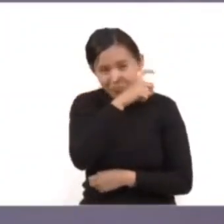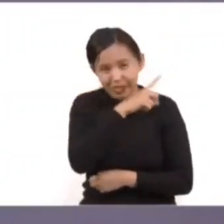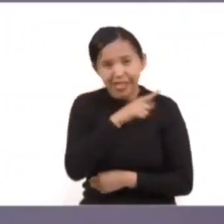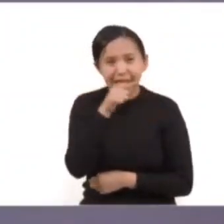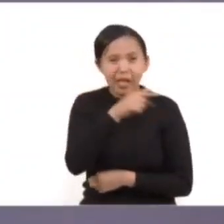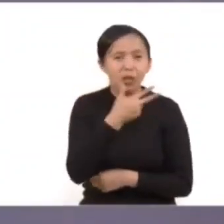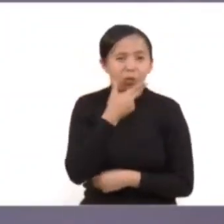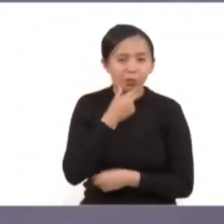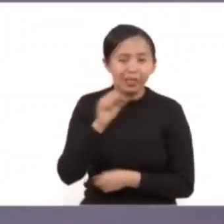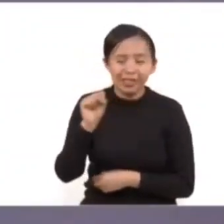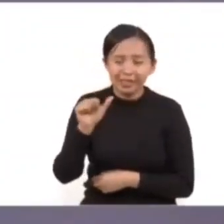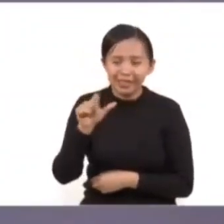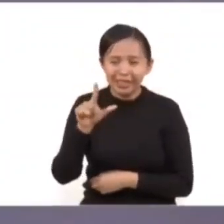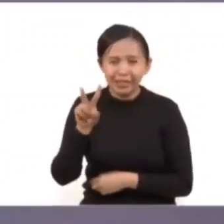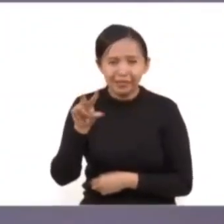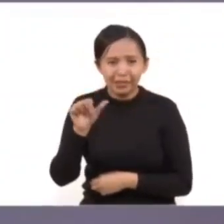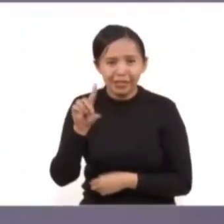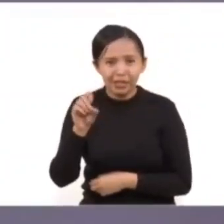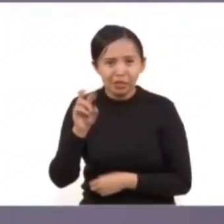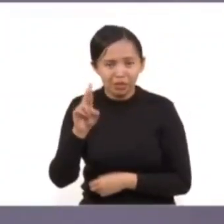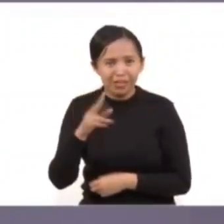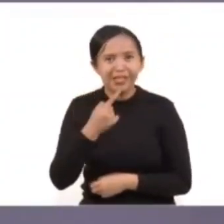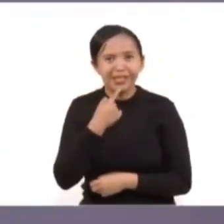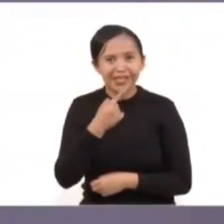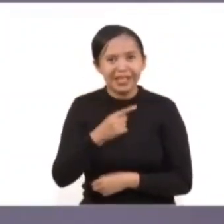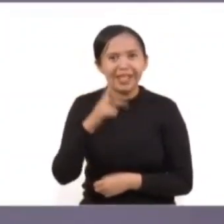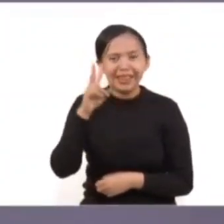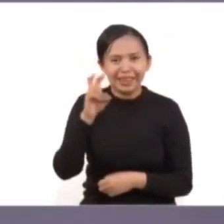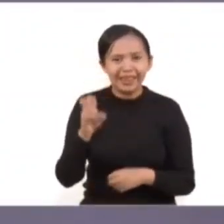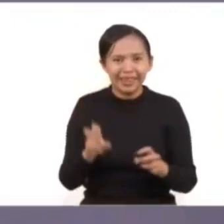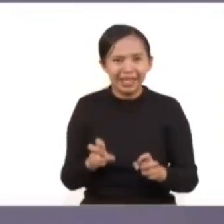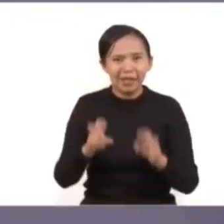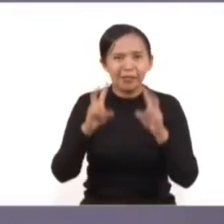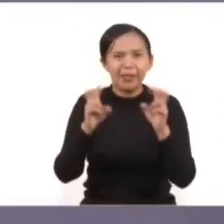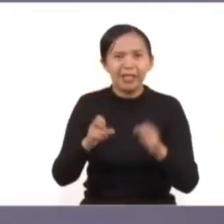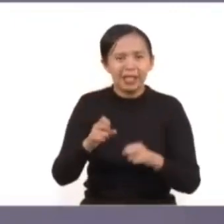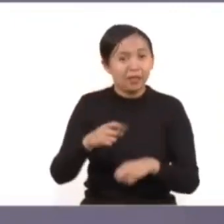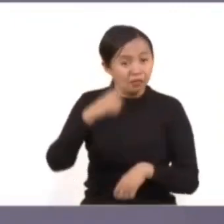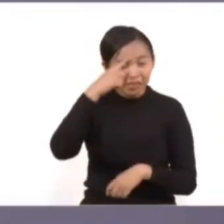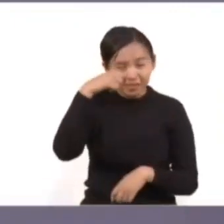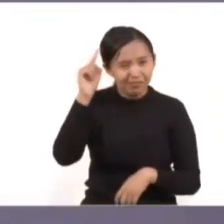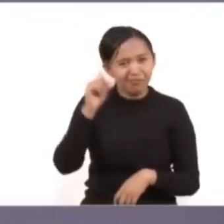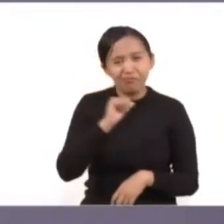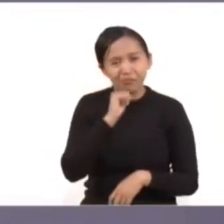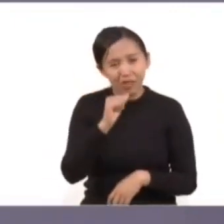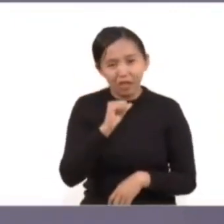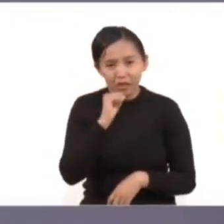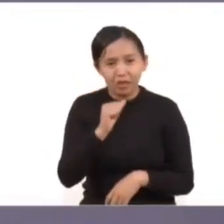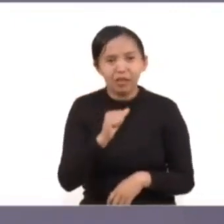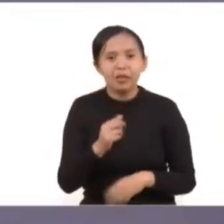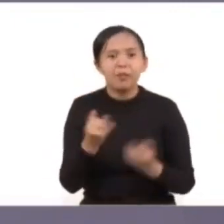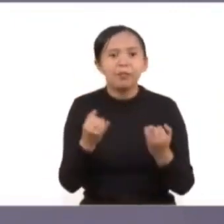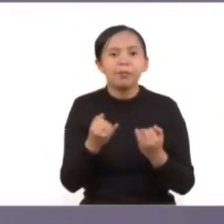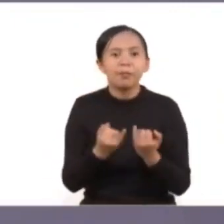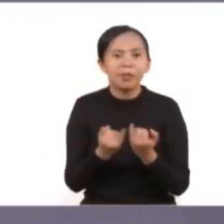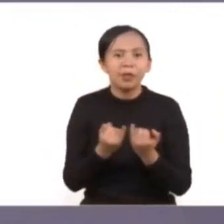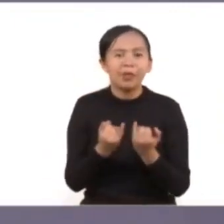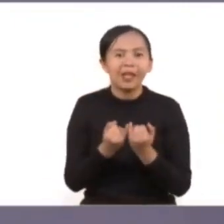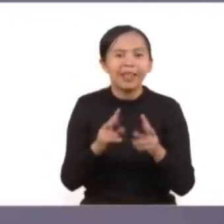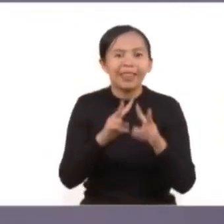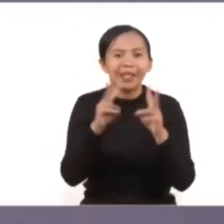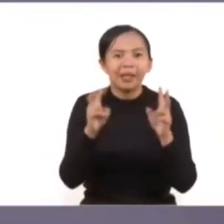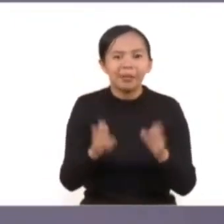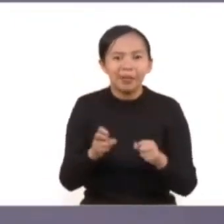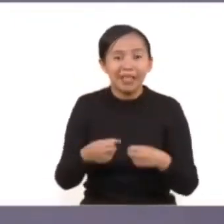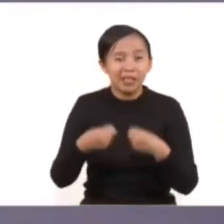Salvador, no es un tema fácil en la región latinoamericana, en el Caribe, pero también en otras latitudes del planeta el asunto de la percepción de